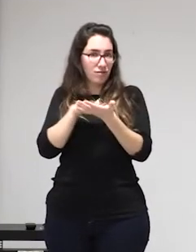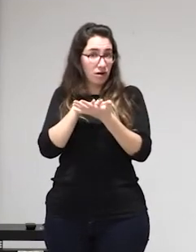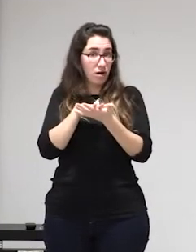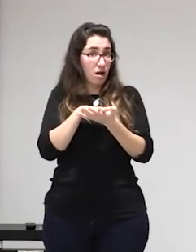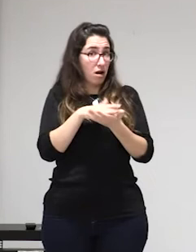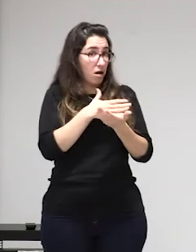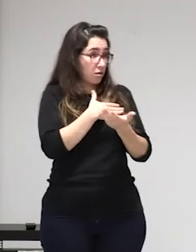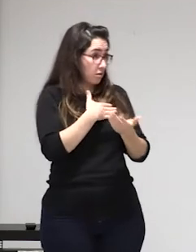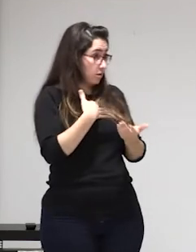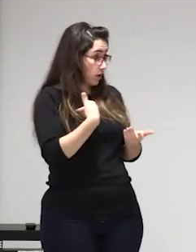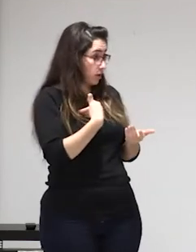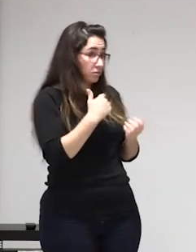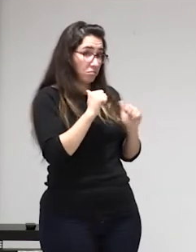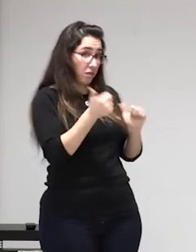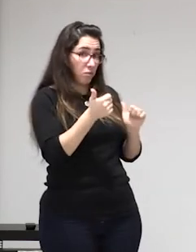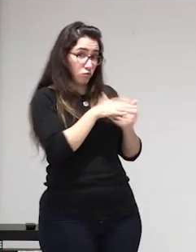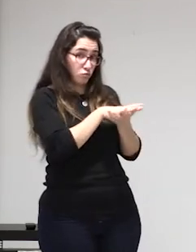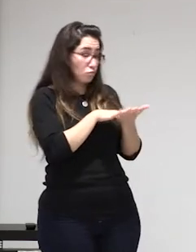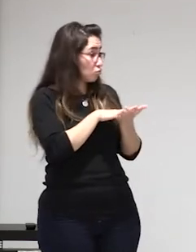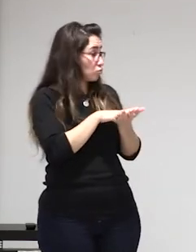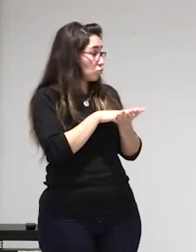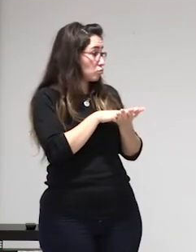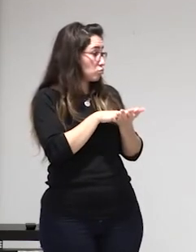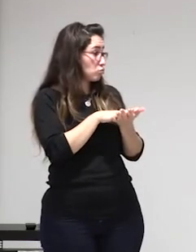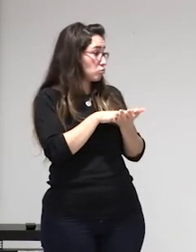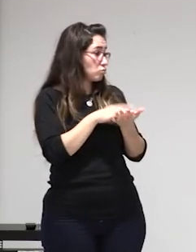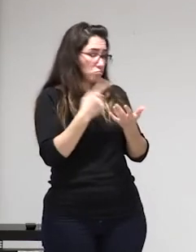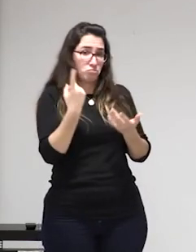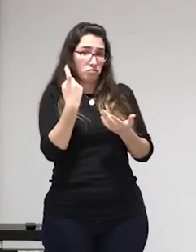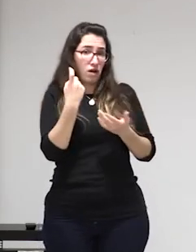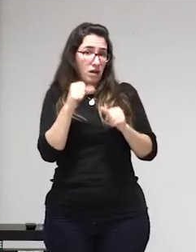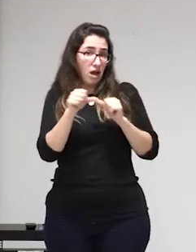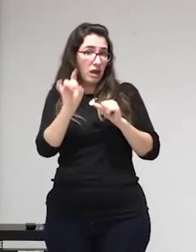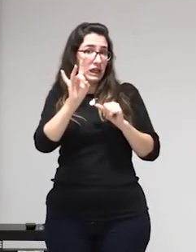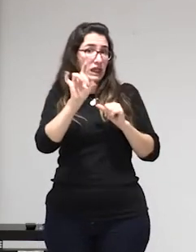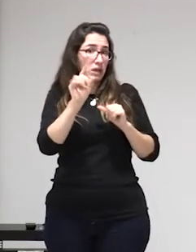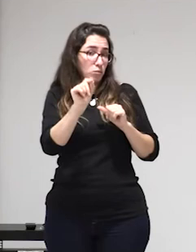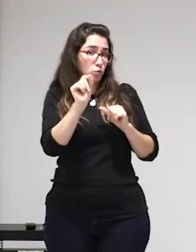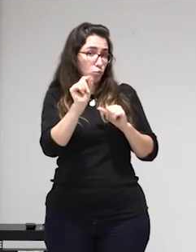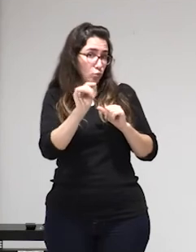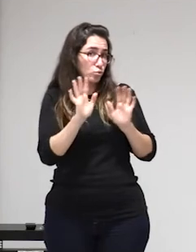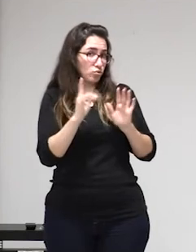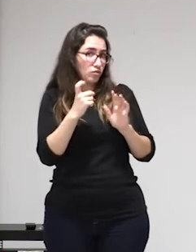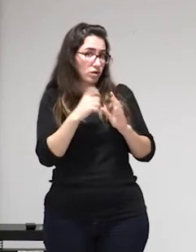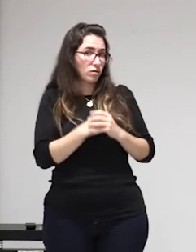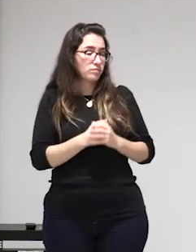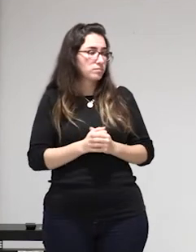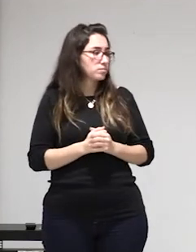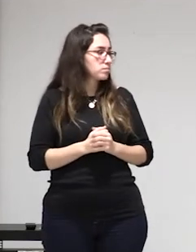bueno en breve vamos a abrir un turno de preguntas luego por si tenéis algunas están llegando algunas a través del teléfono de